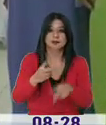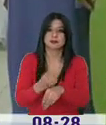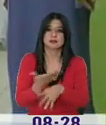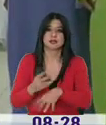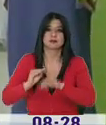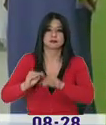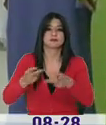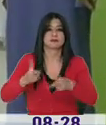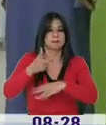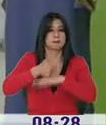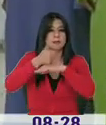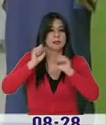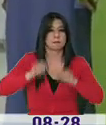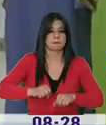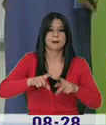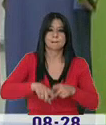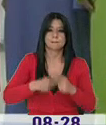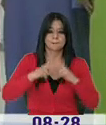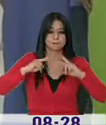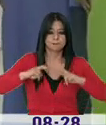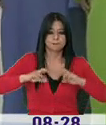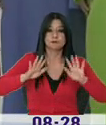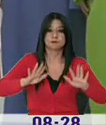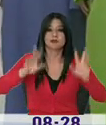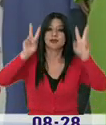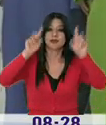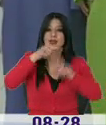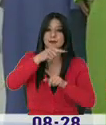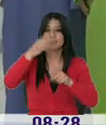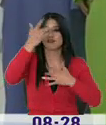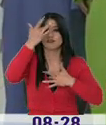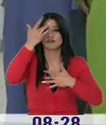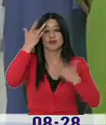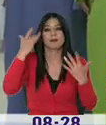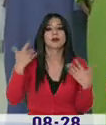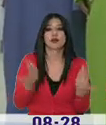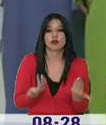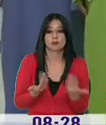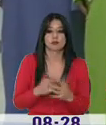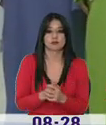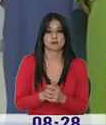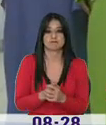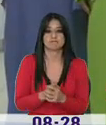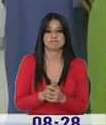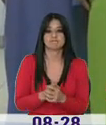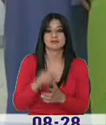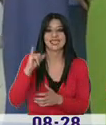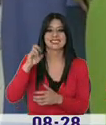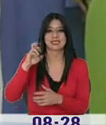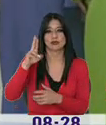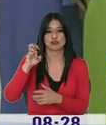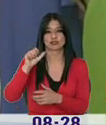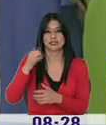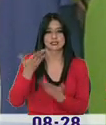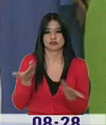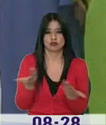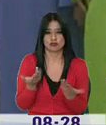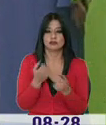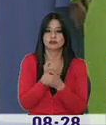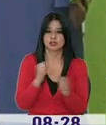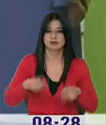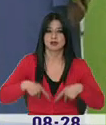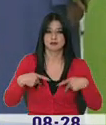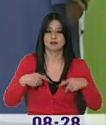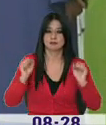autoridades para que inicien investigaciones y podamos determinar qué es lo que pasa con la esclerosis múltiple y salvar muchísimas vidas